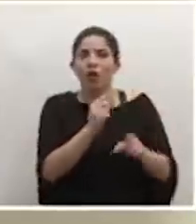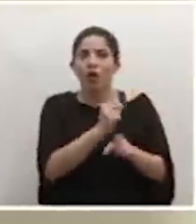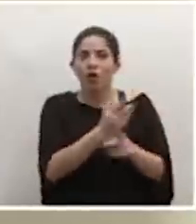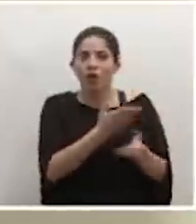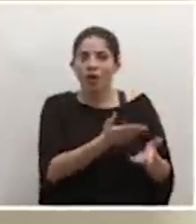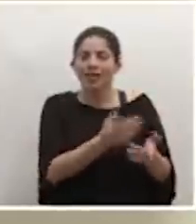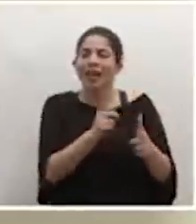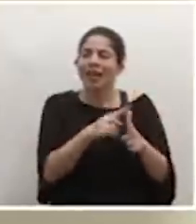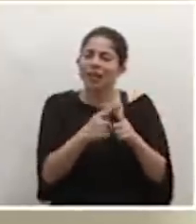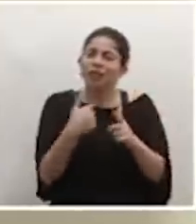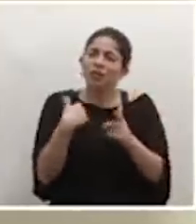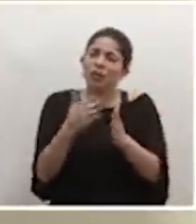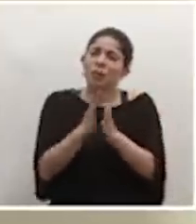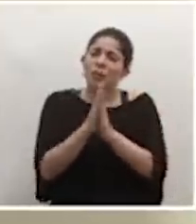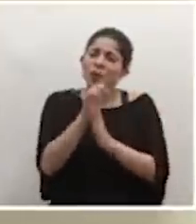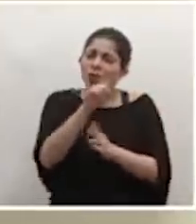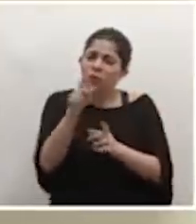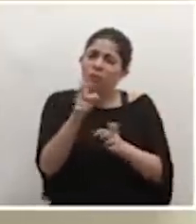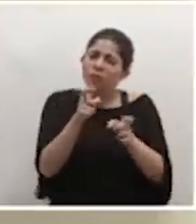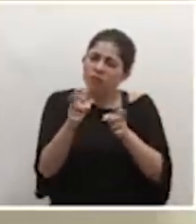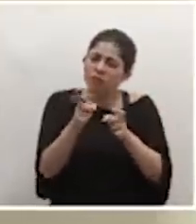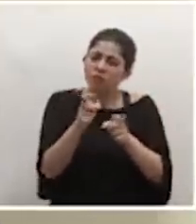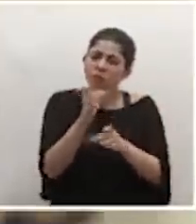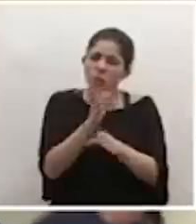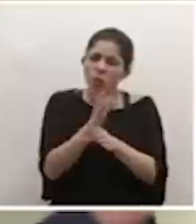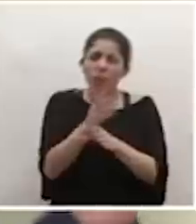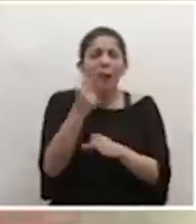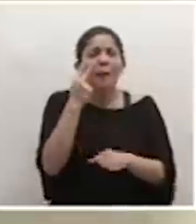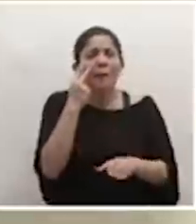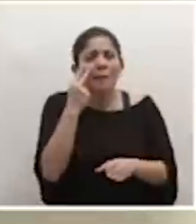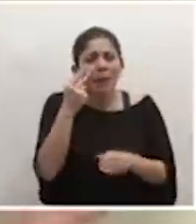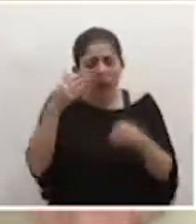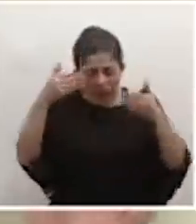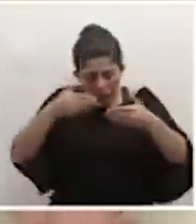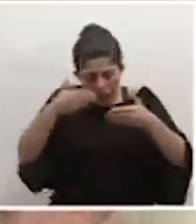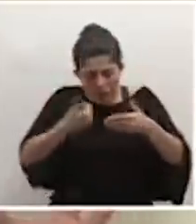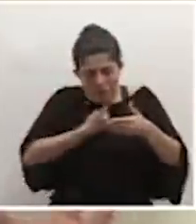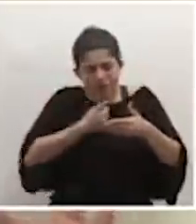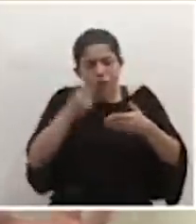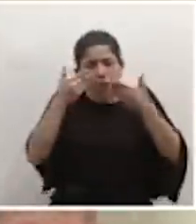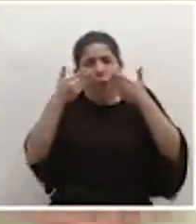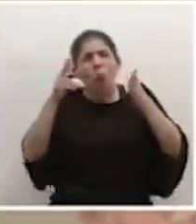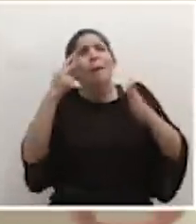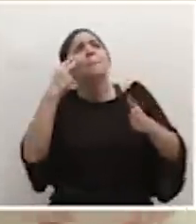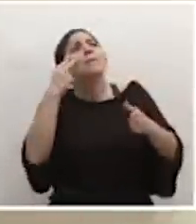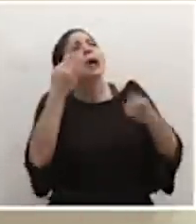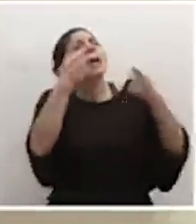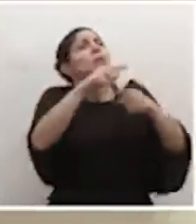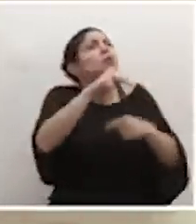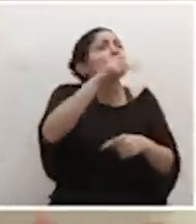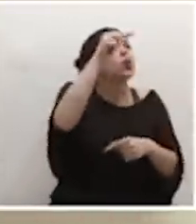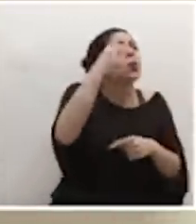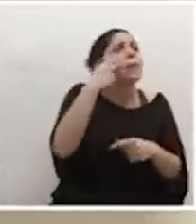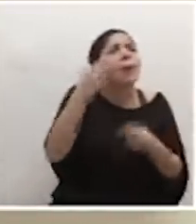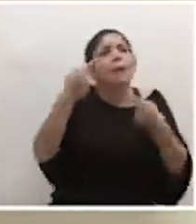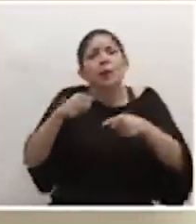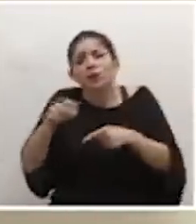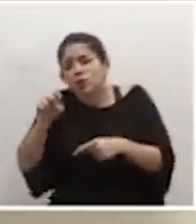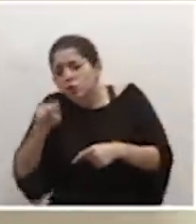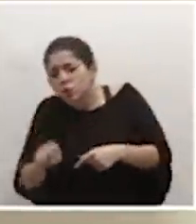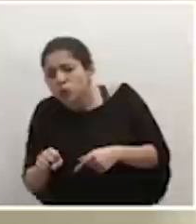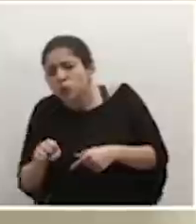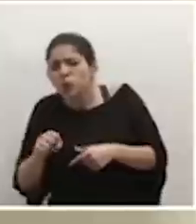Así que aquí en eso yo pido mucha mesura y que también vean un poquito más, o sea, más allá de lo que está pasando al norte, al sur, en el contexto